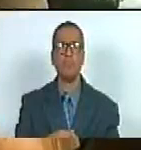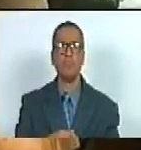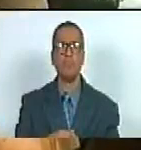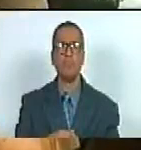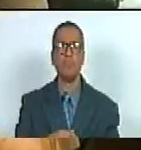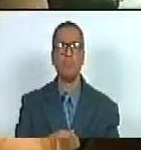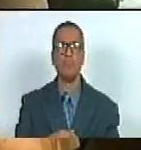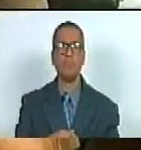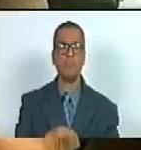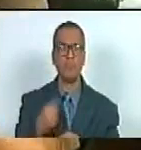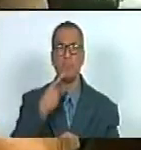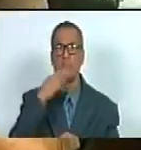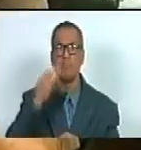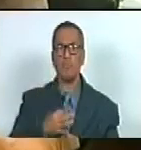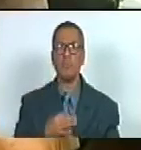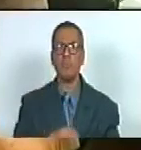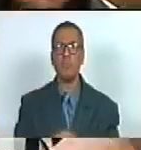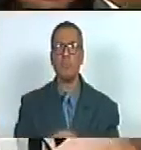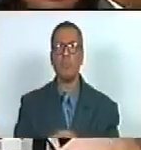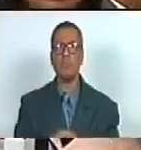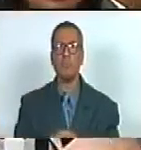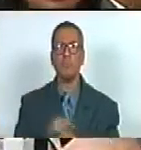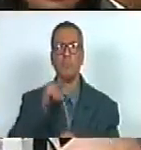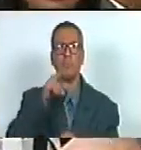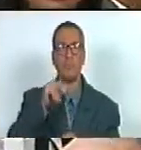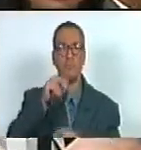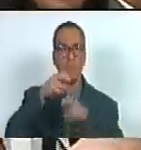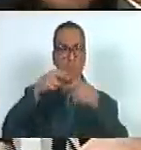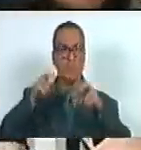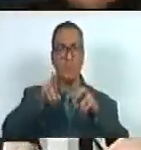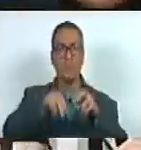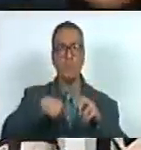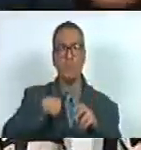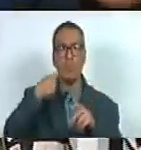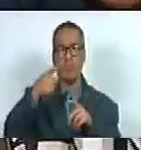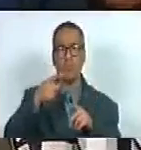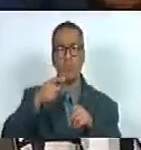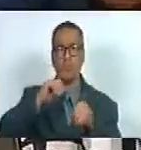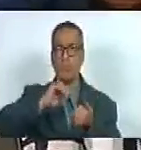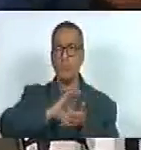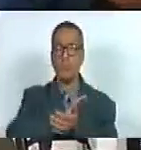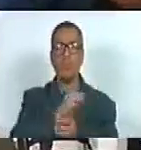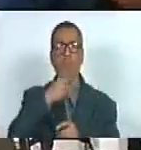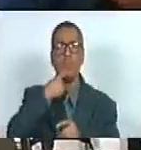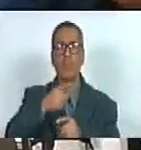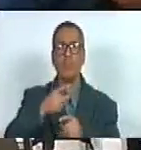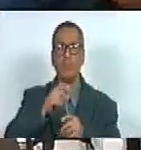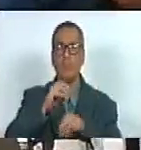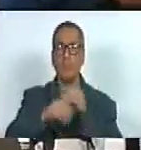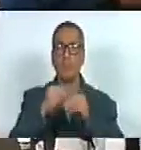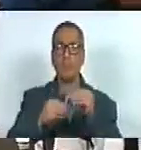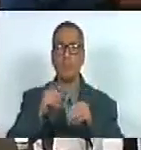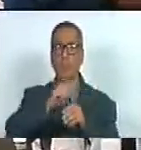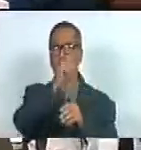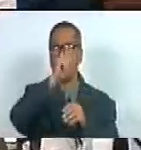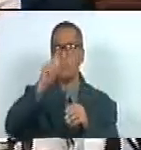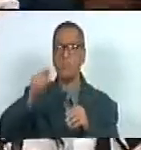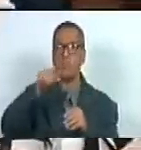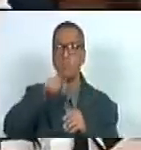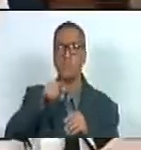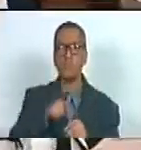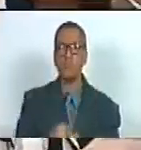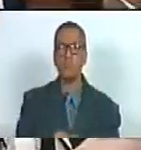y efectivamente no es un tema de que usted suprima una expresión artística es que usted